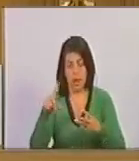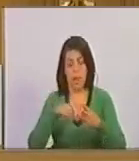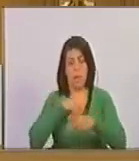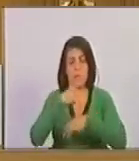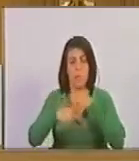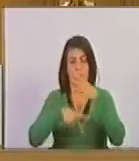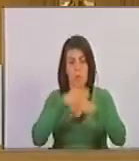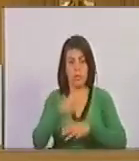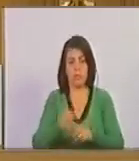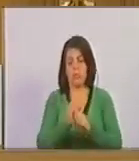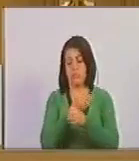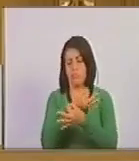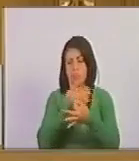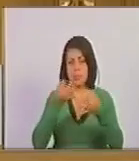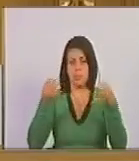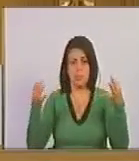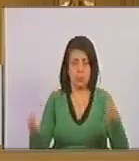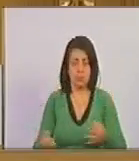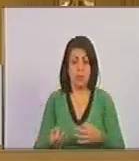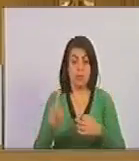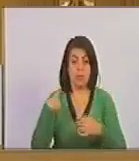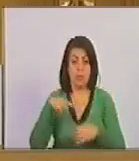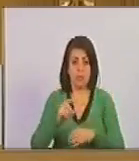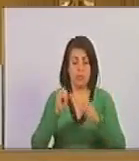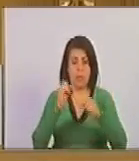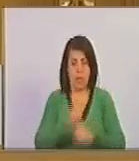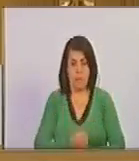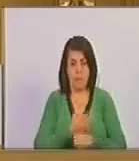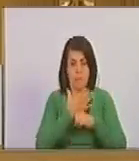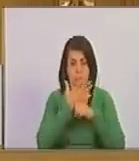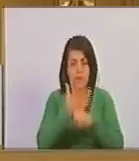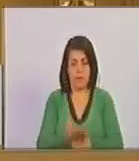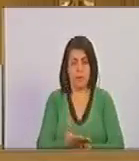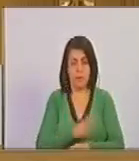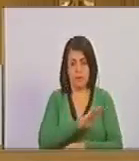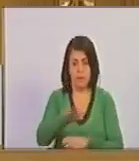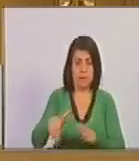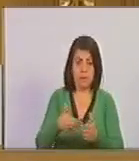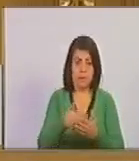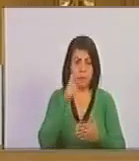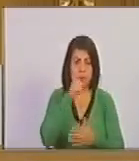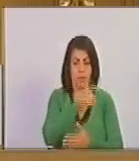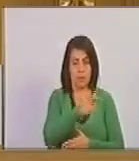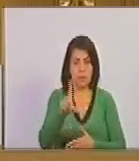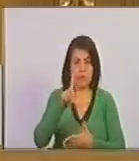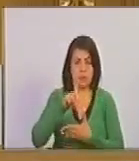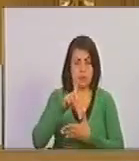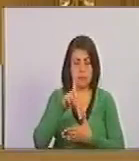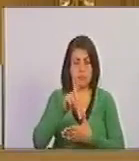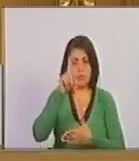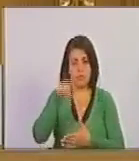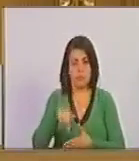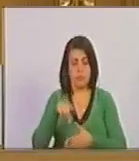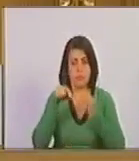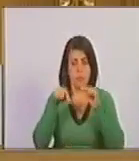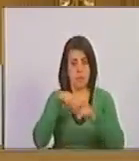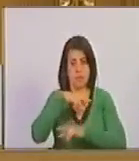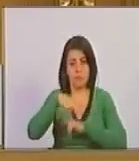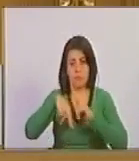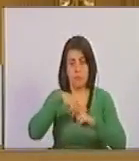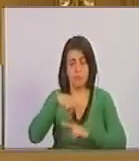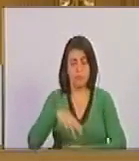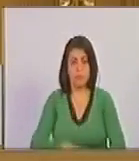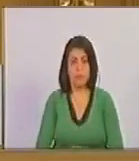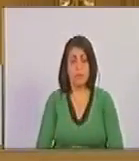sumamente brillante, donde hubo una esperanza de todo el pueblo latinoamericano por esa revolución.